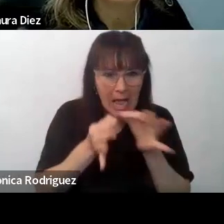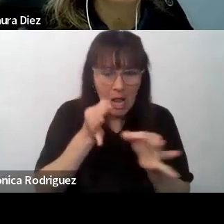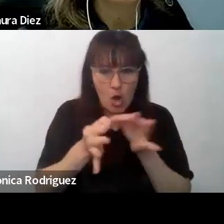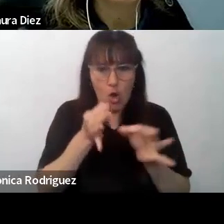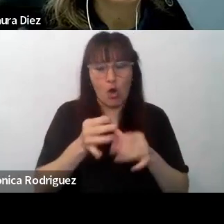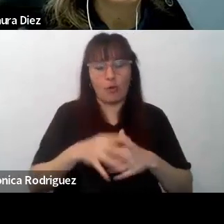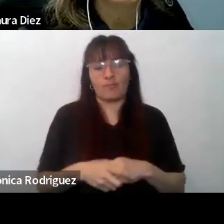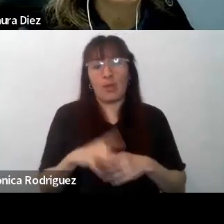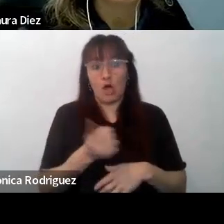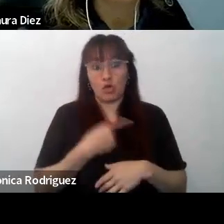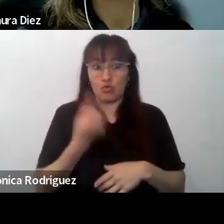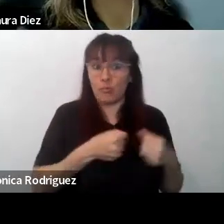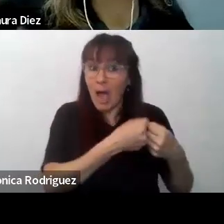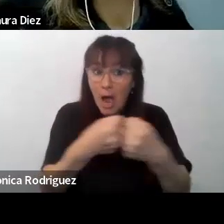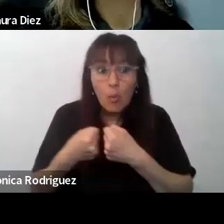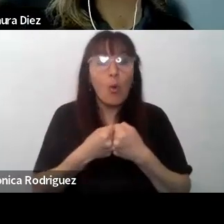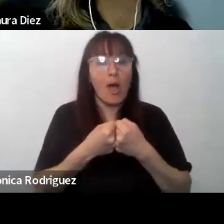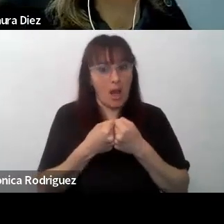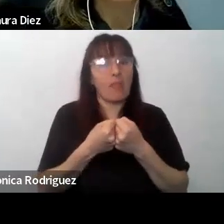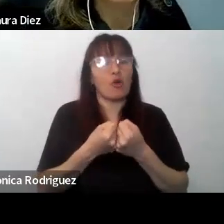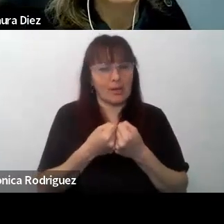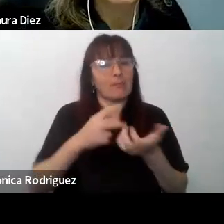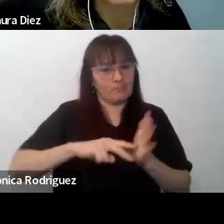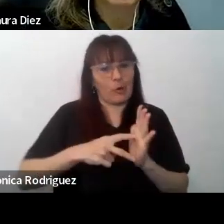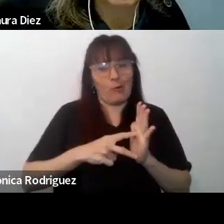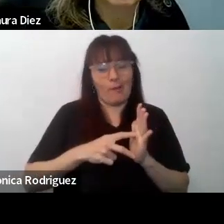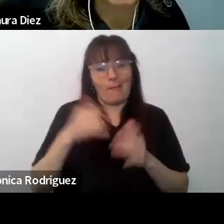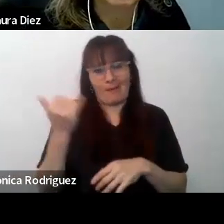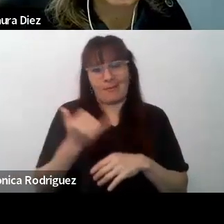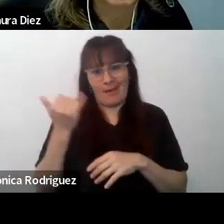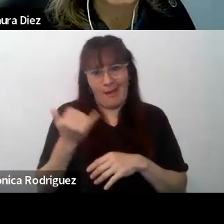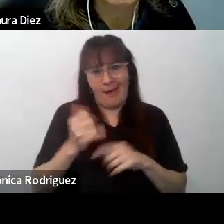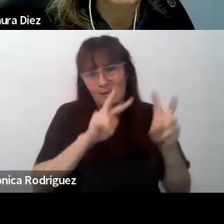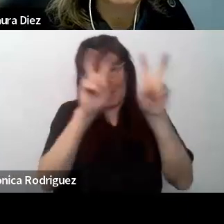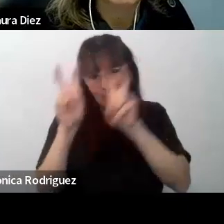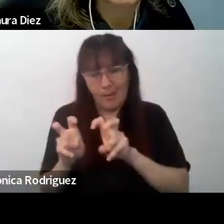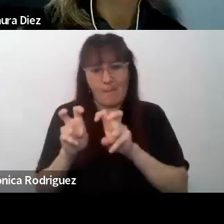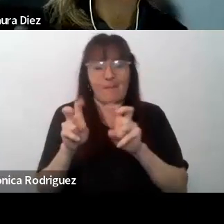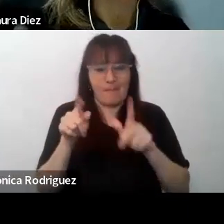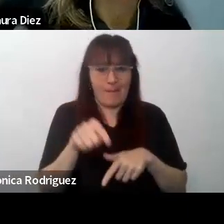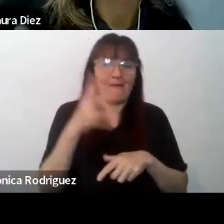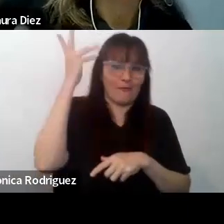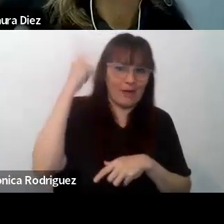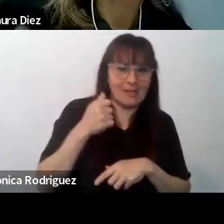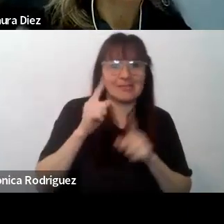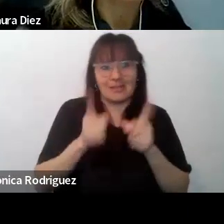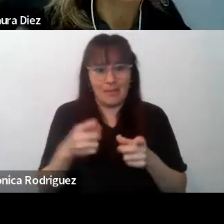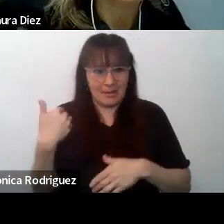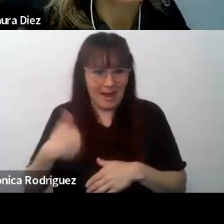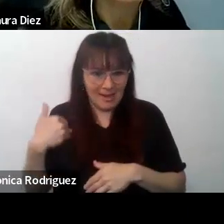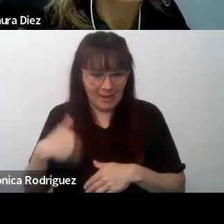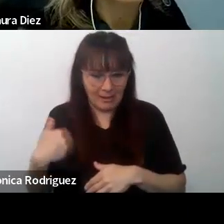Coincidimos en algunos campos problemáticos que son parte de la agenda tanto en Francia como en Argentina